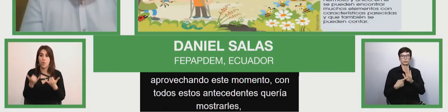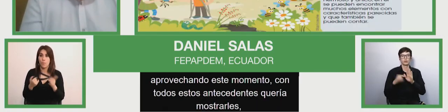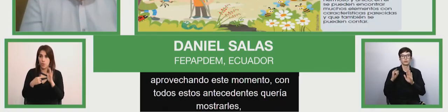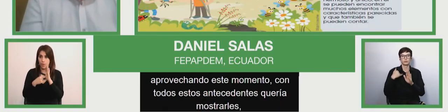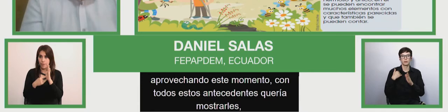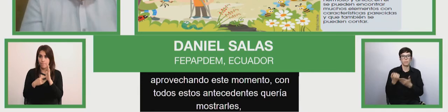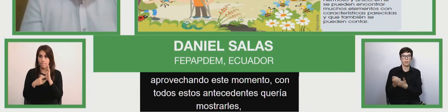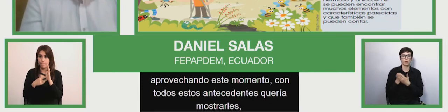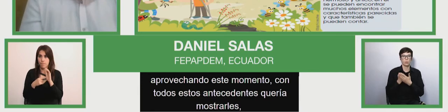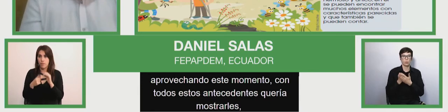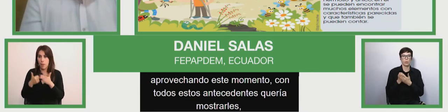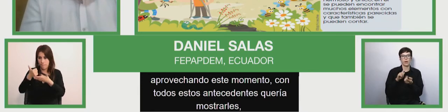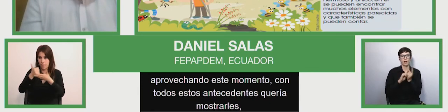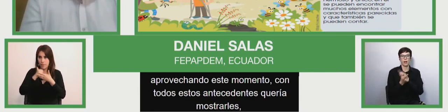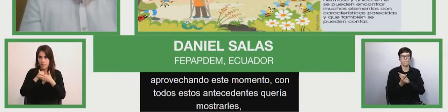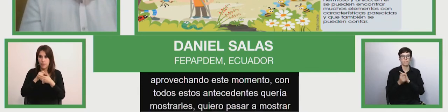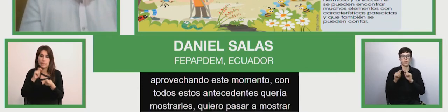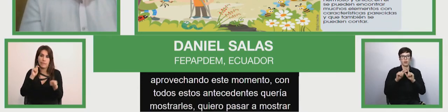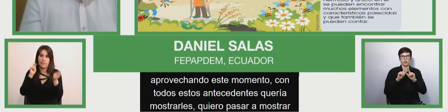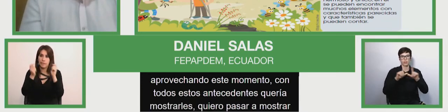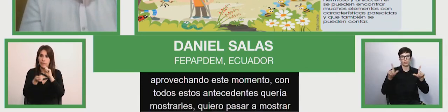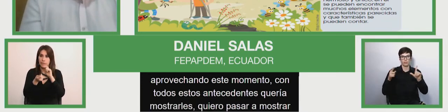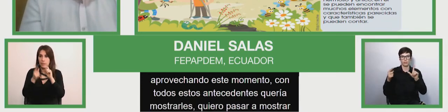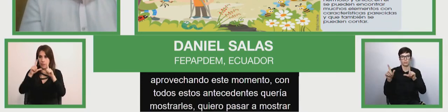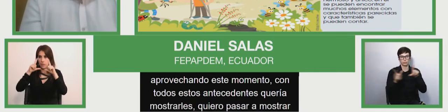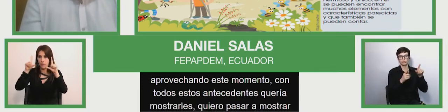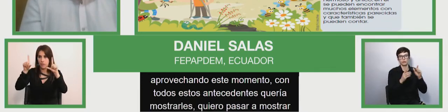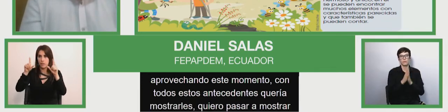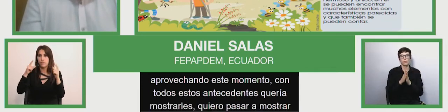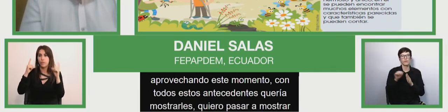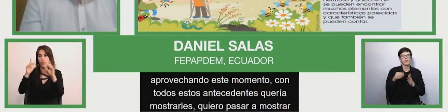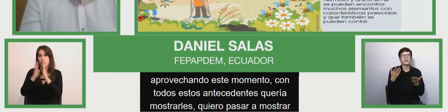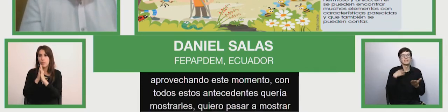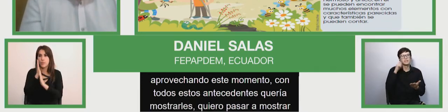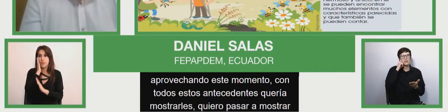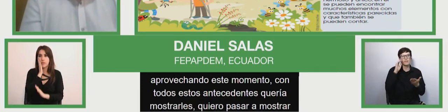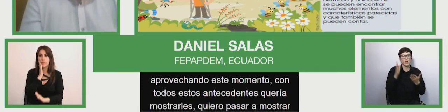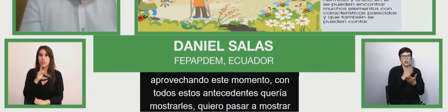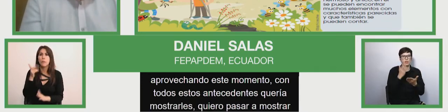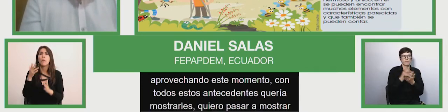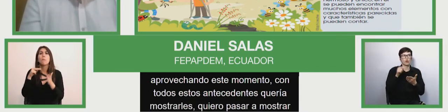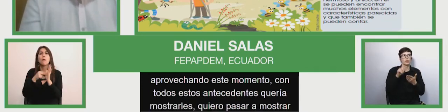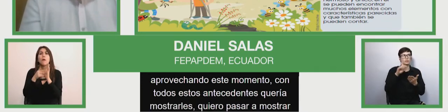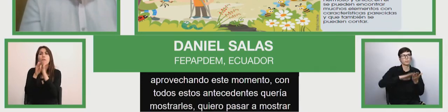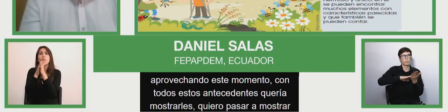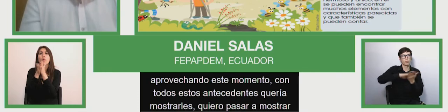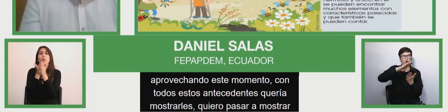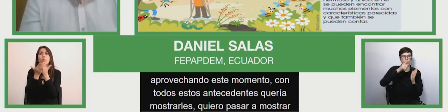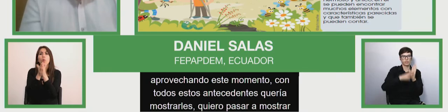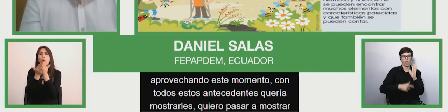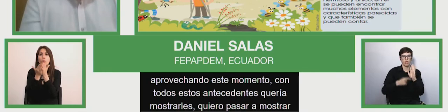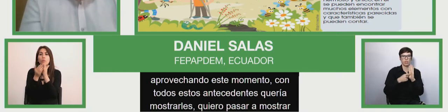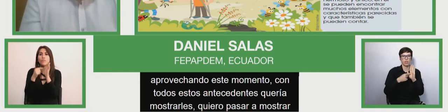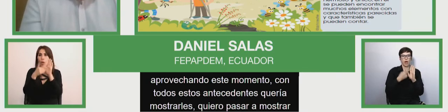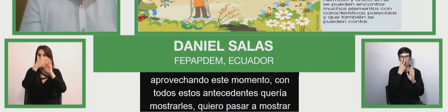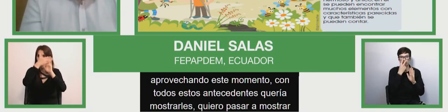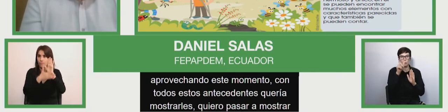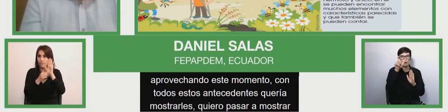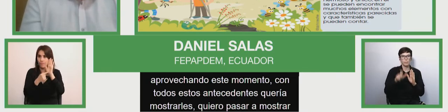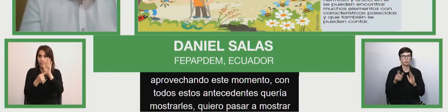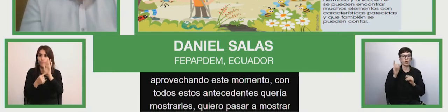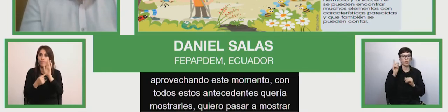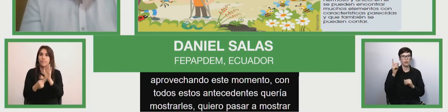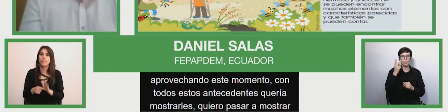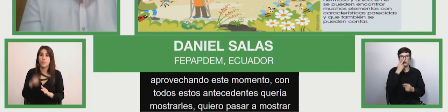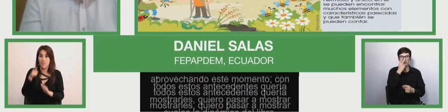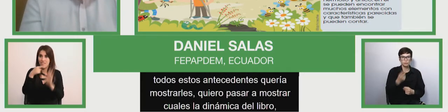de diapositiva les voy a mostrar cuál es la dinámica del libro. Esta es la portada de una unidad cualquiera donde vemos justamente una persona con discapacidad física